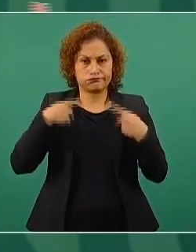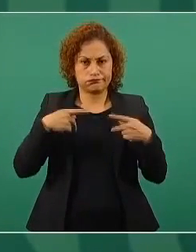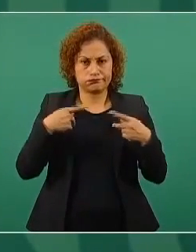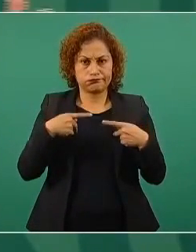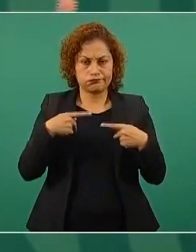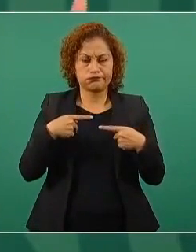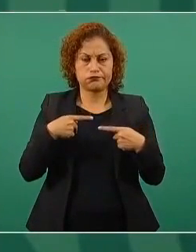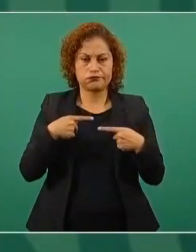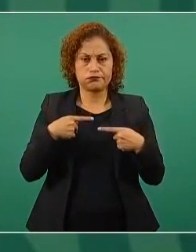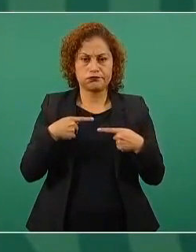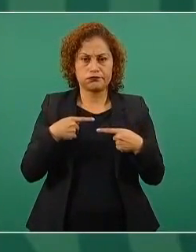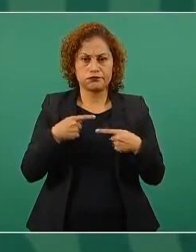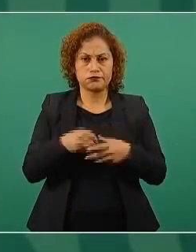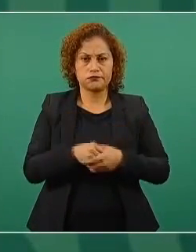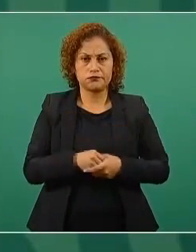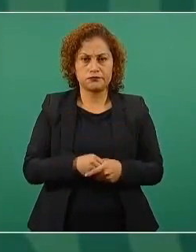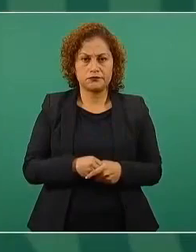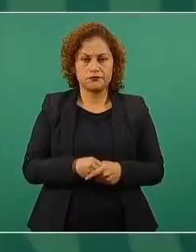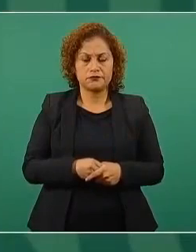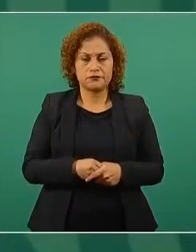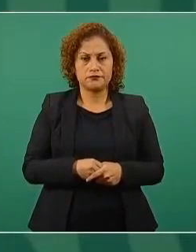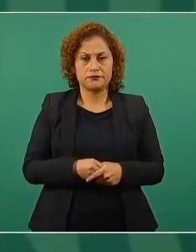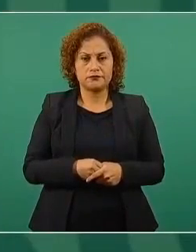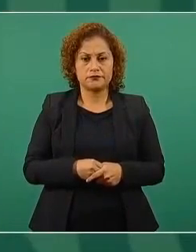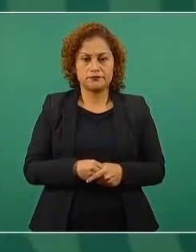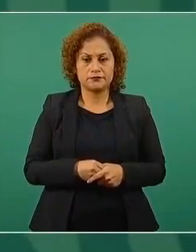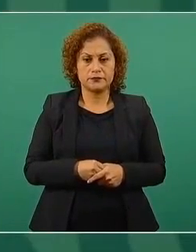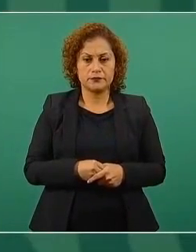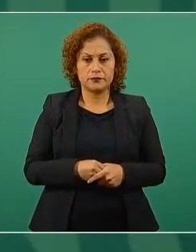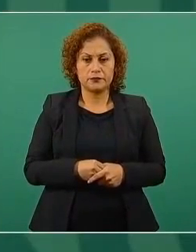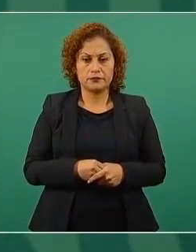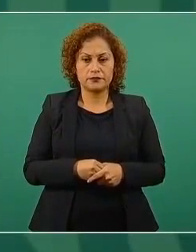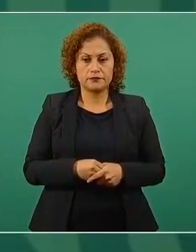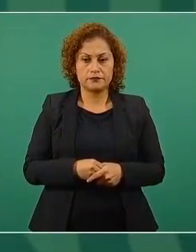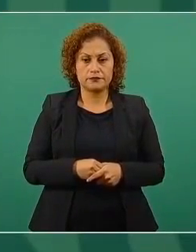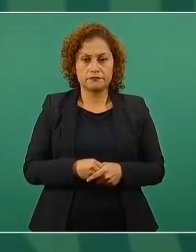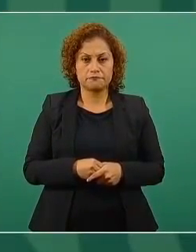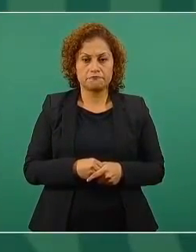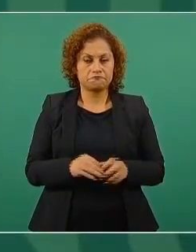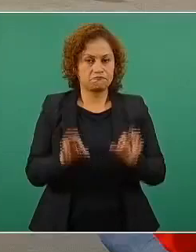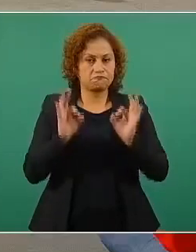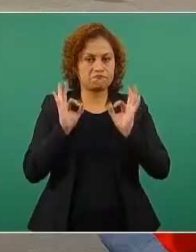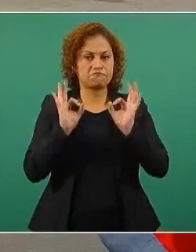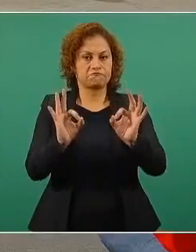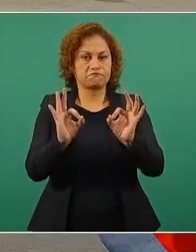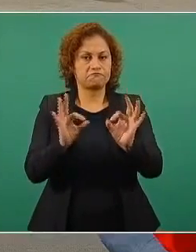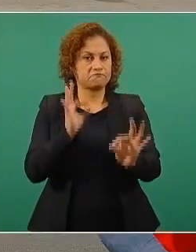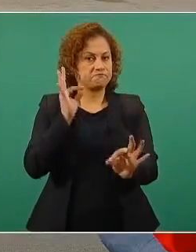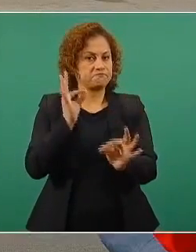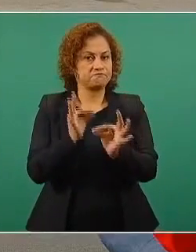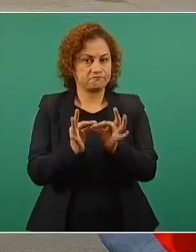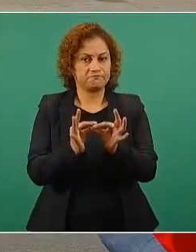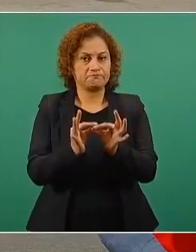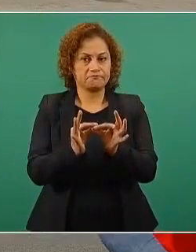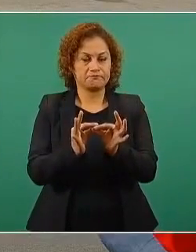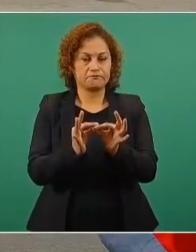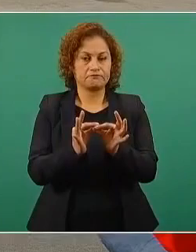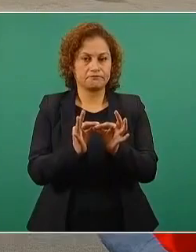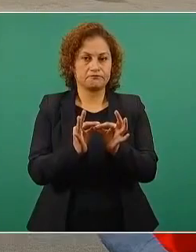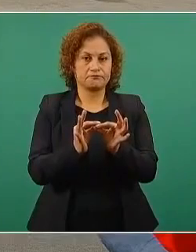de primera en relación